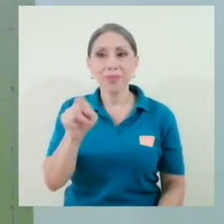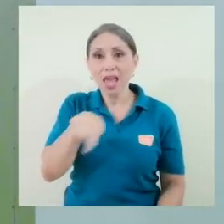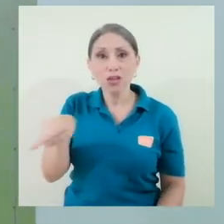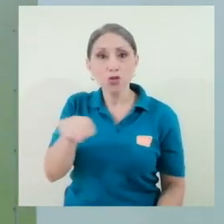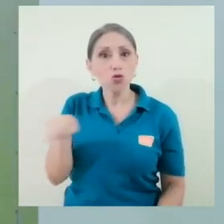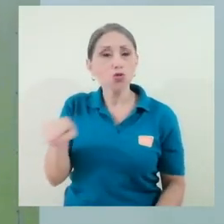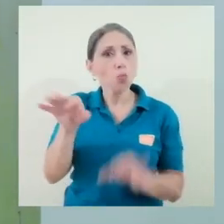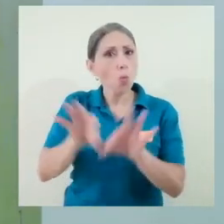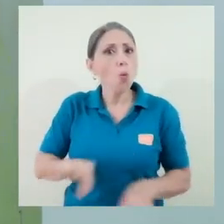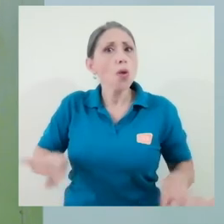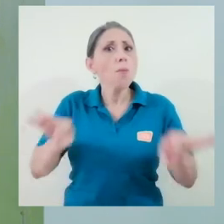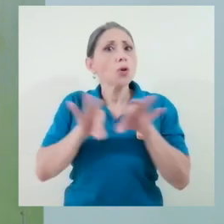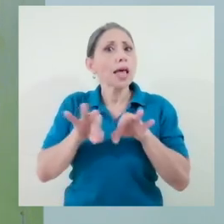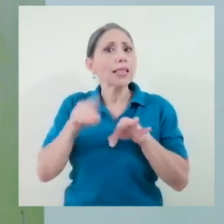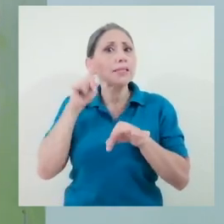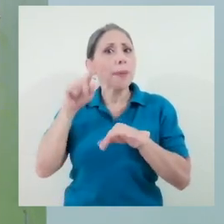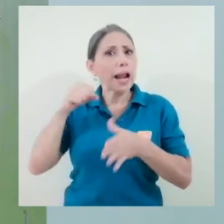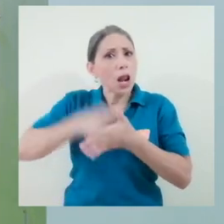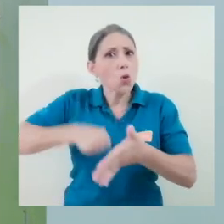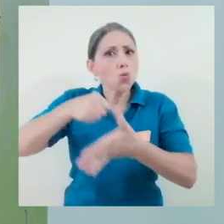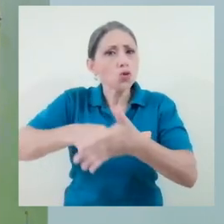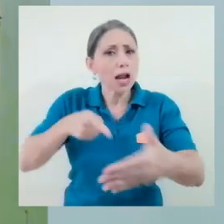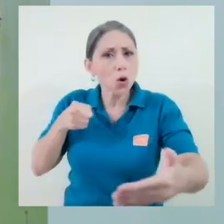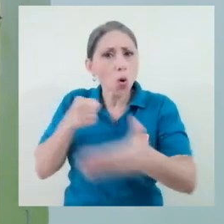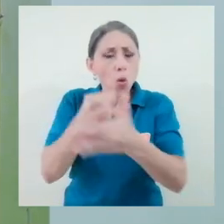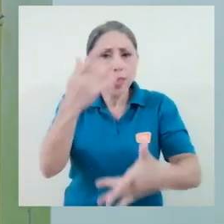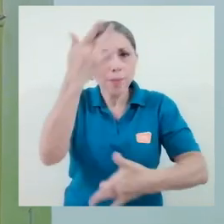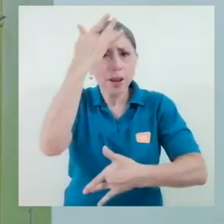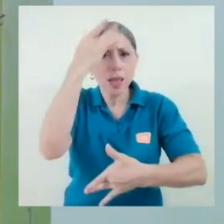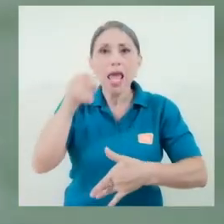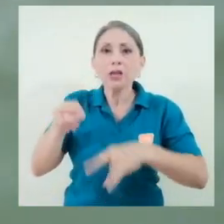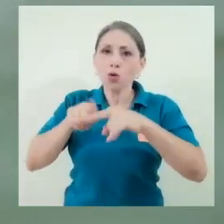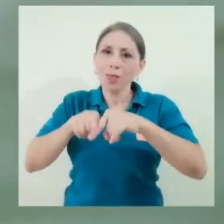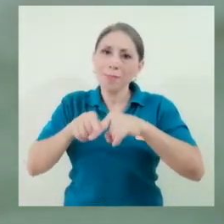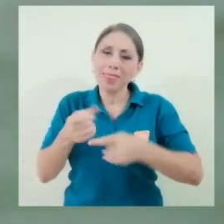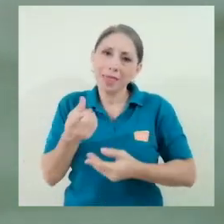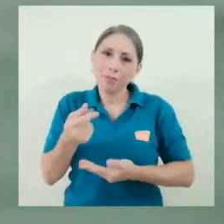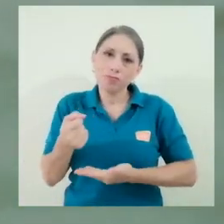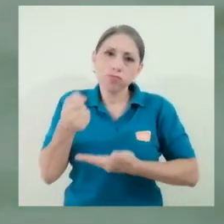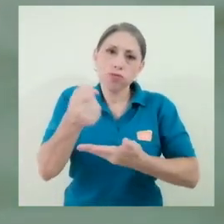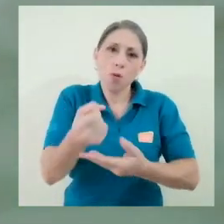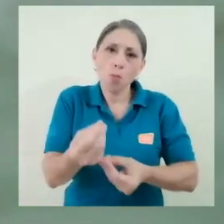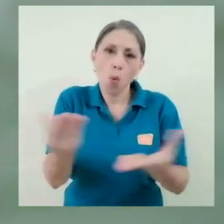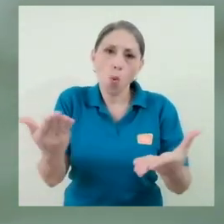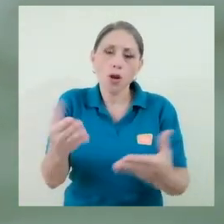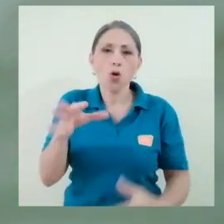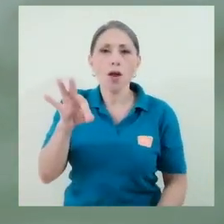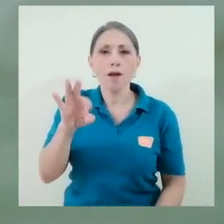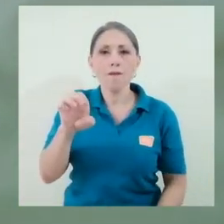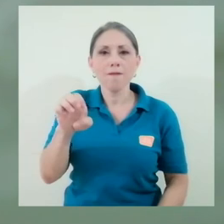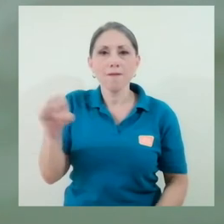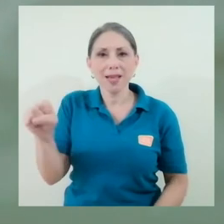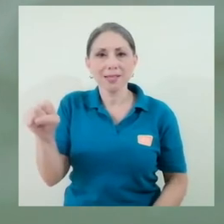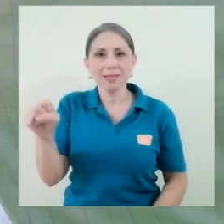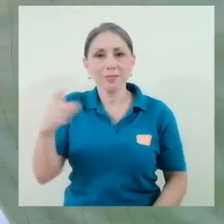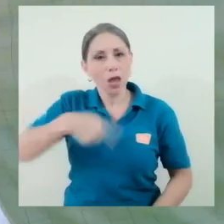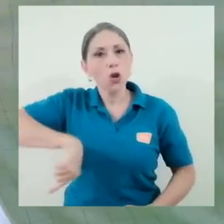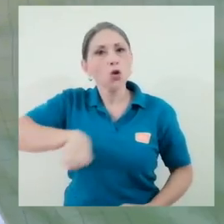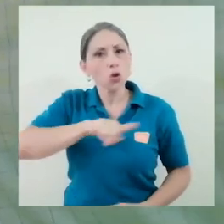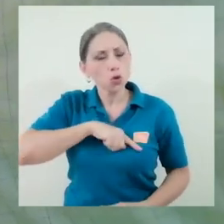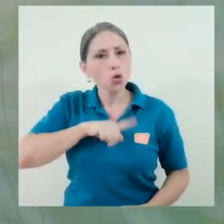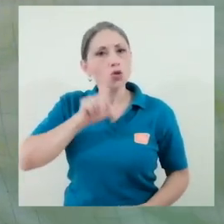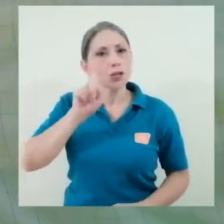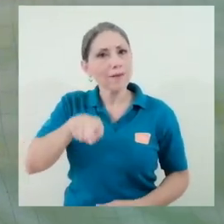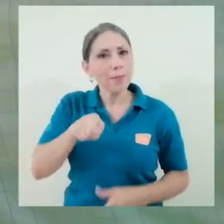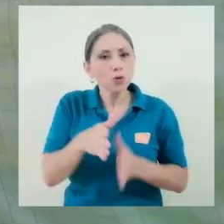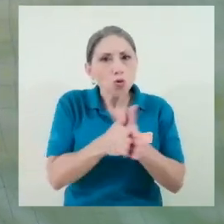universitarias que dependen del FES y de los fondos públicos. Es decir, tenemos que obviamente eficientar el gasto